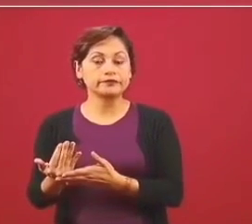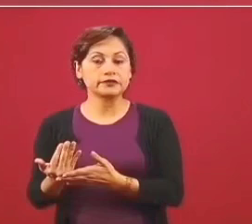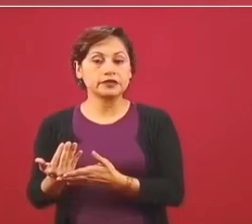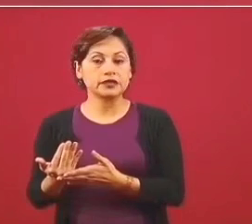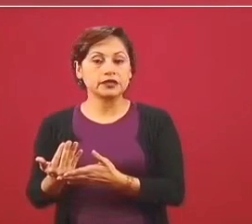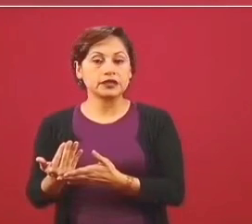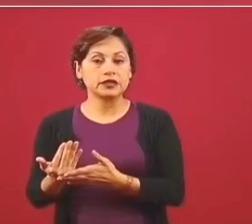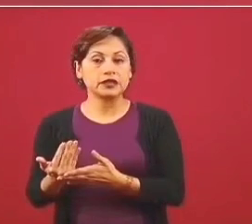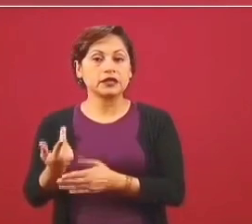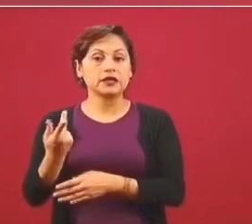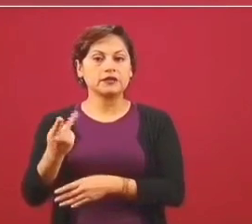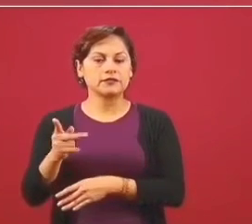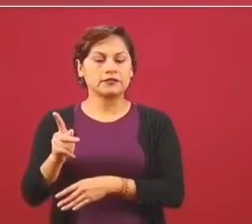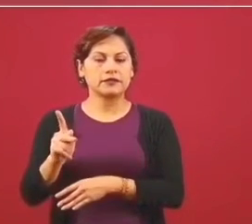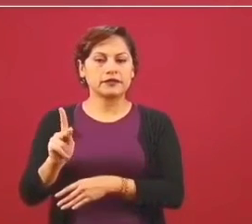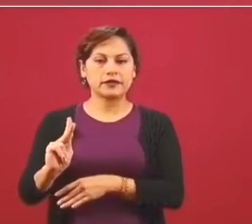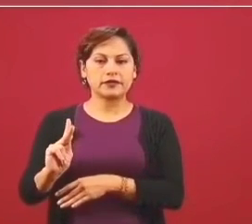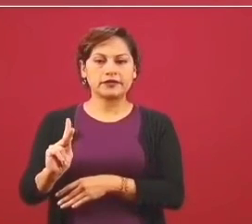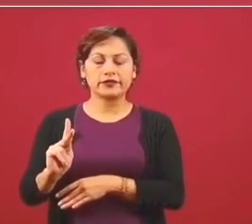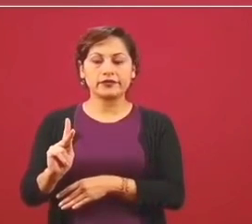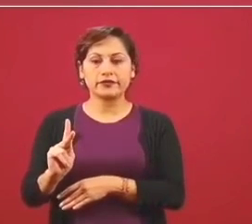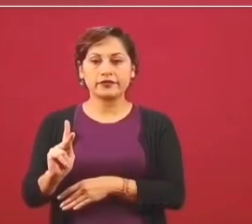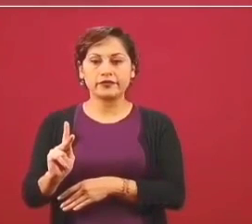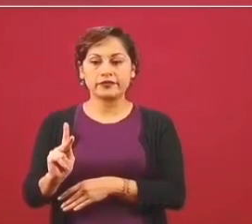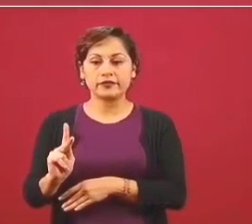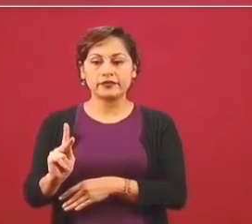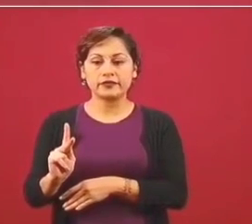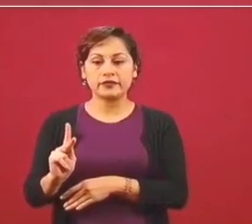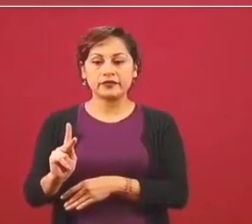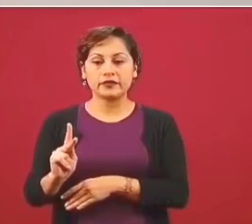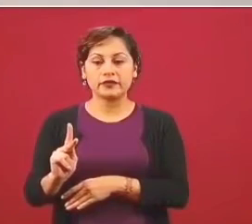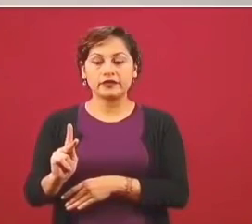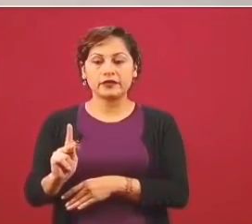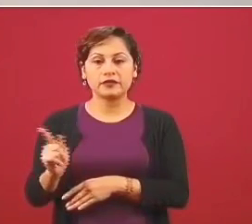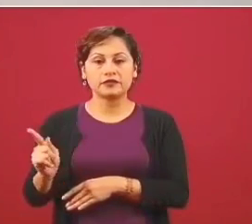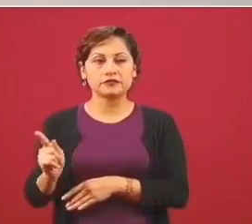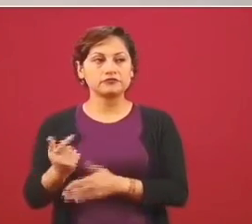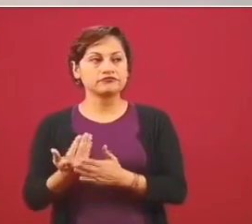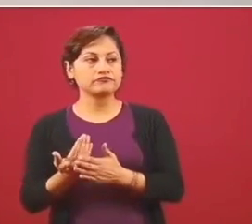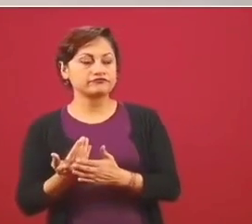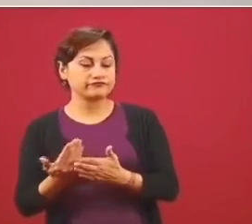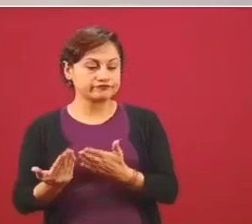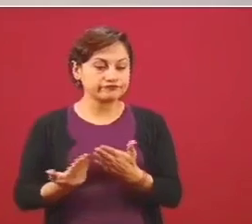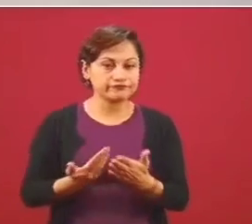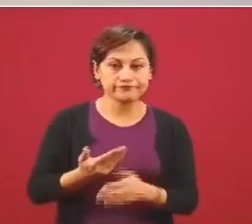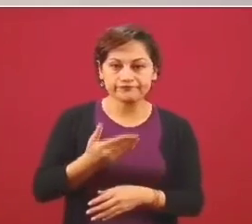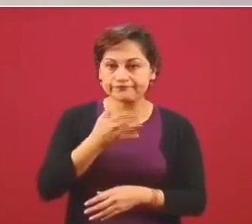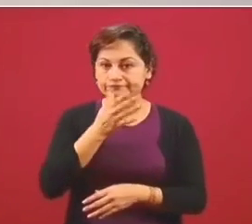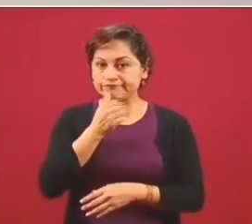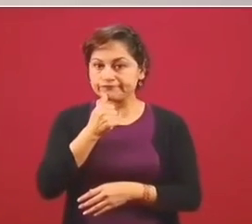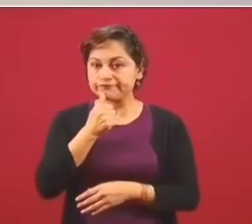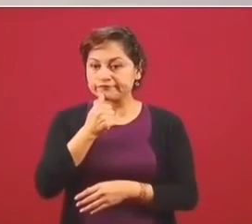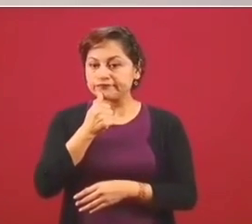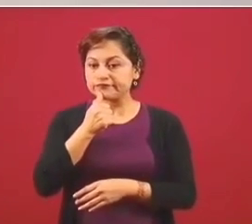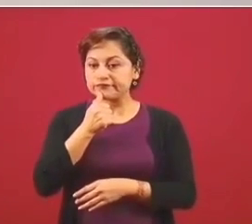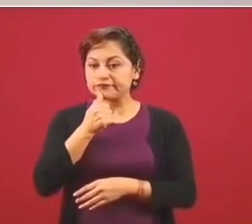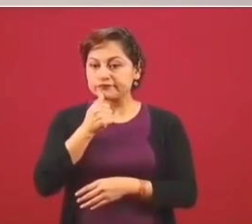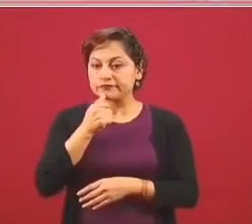fue y cruzó Panamá el canal